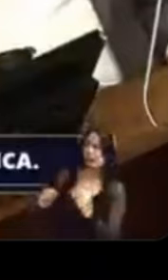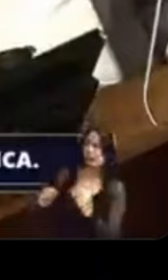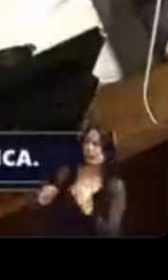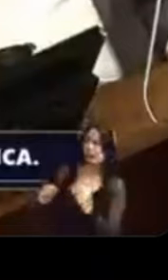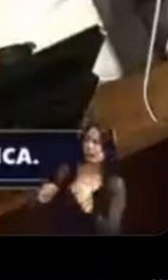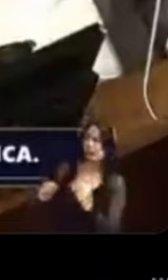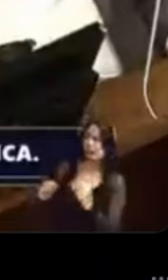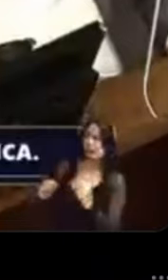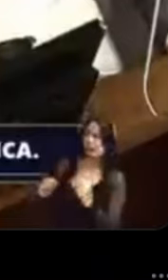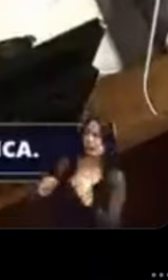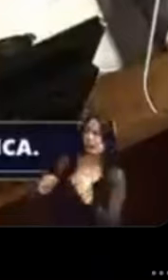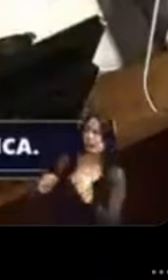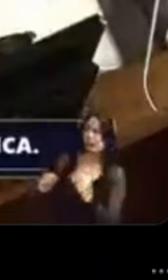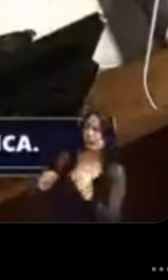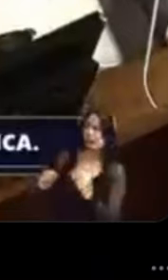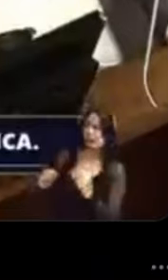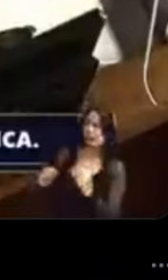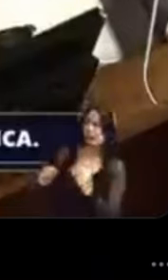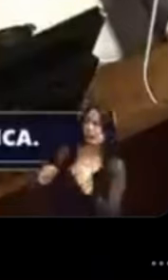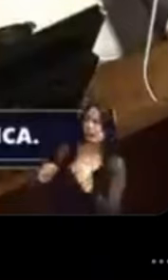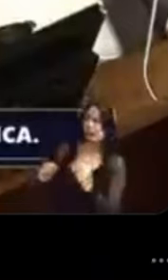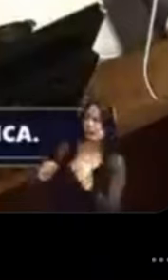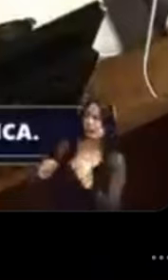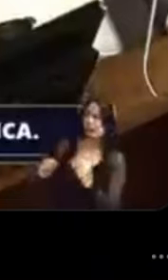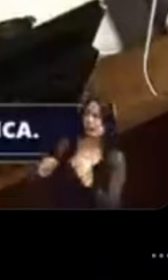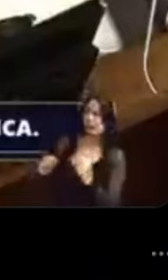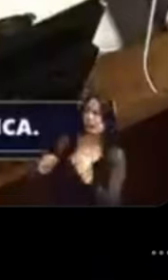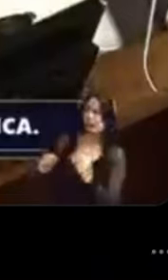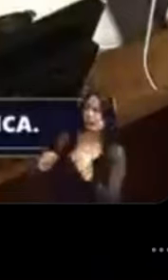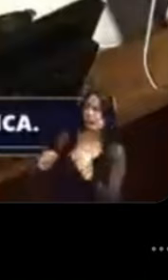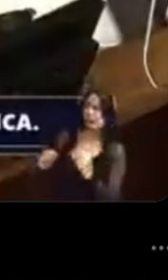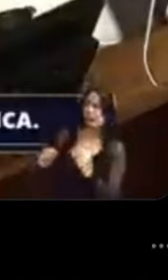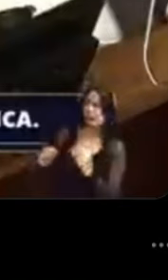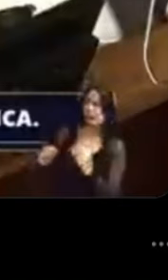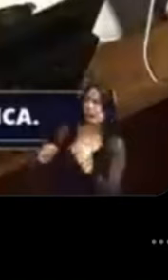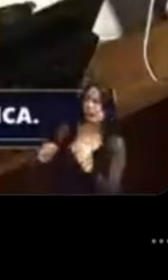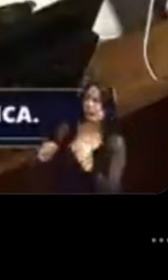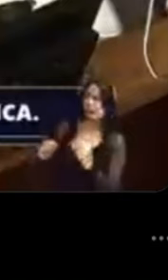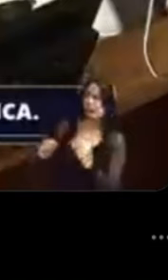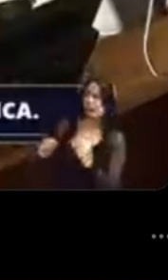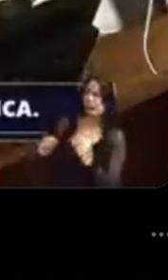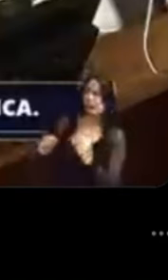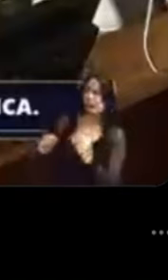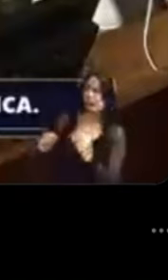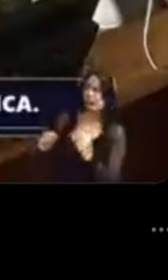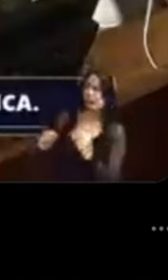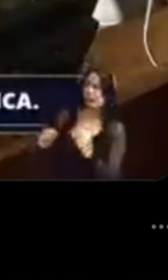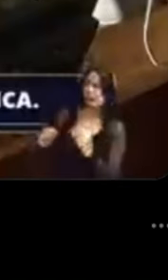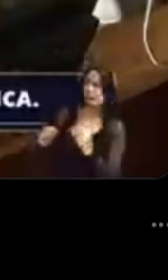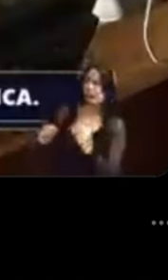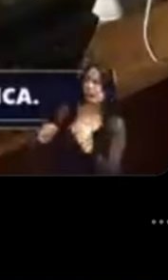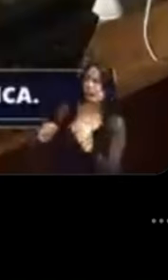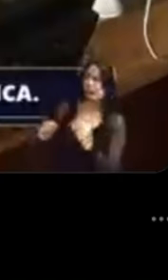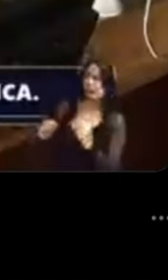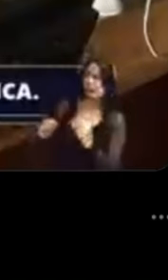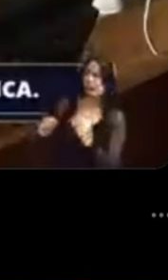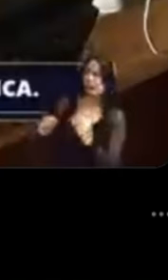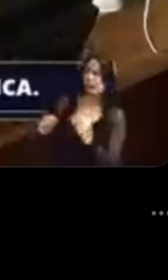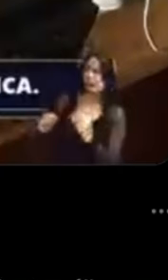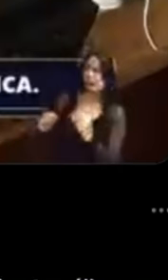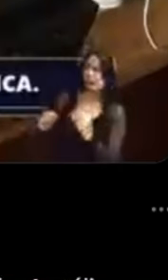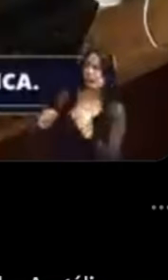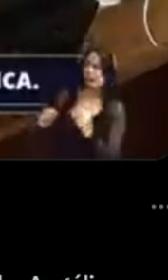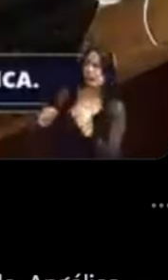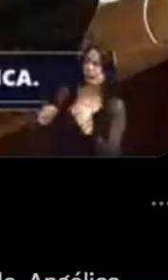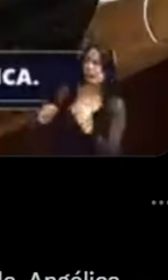¡Gracias! Se habló, eso no es transparente, senadora, porque entonces hay otros senadores